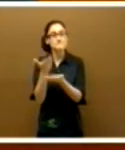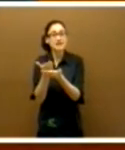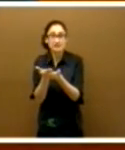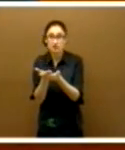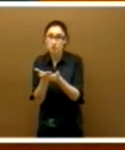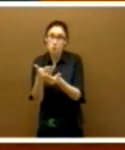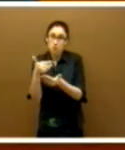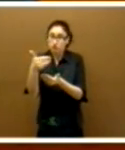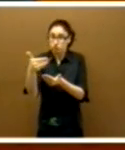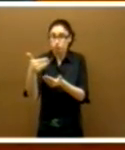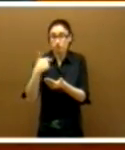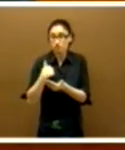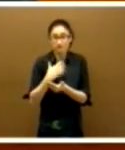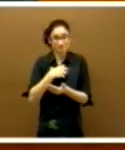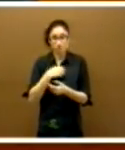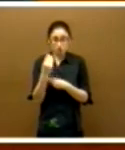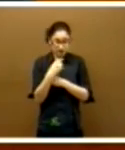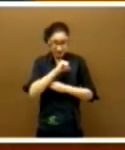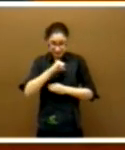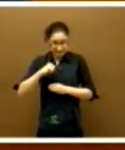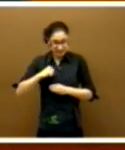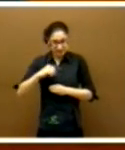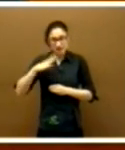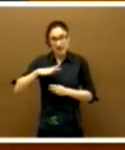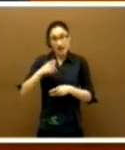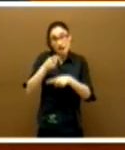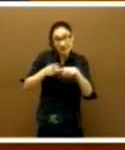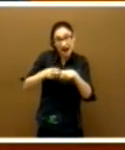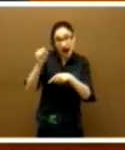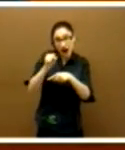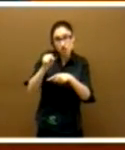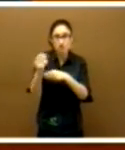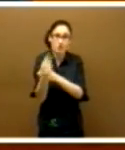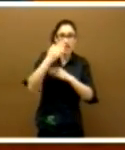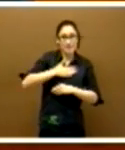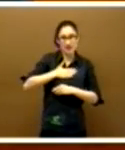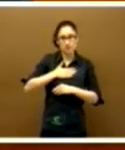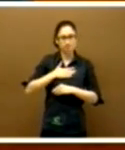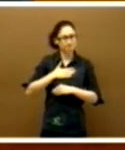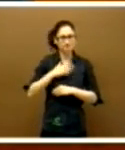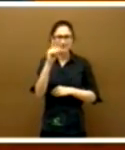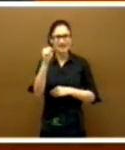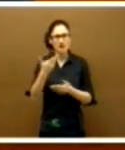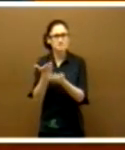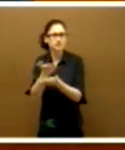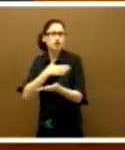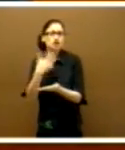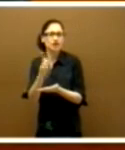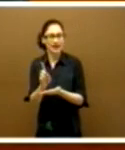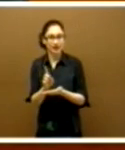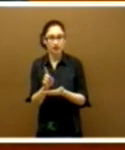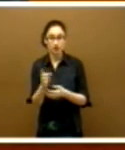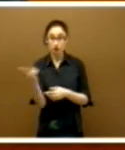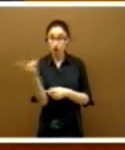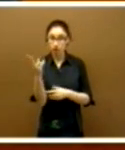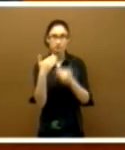pueda valerse le devuelvan solo la mitad de los años que le dedicó, pero Delia no quiere. Ellos, gracias